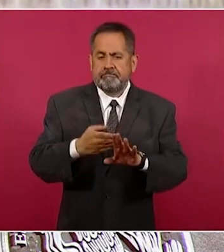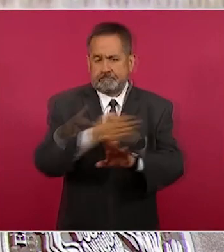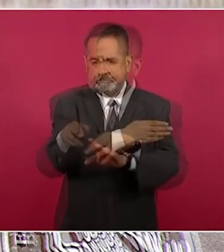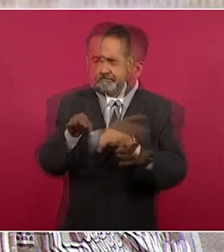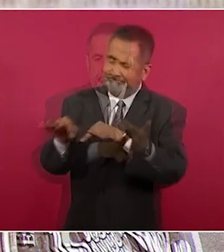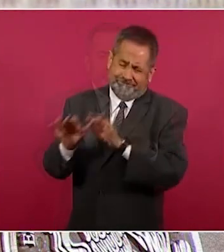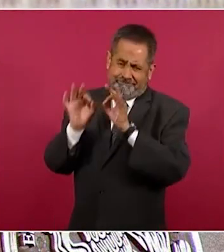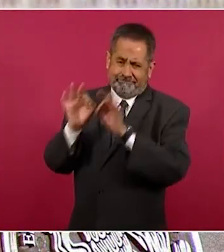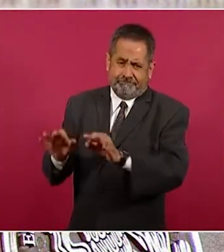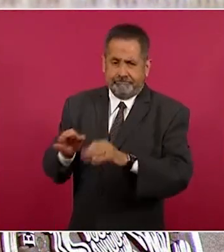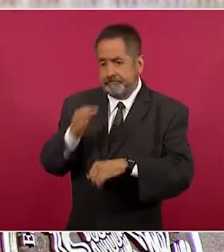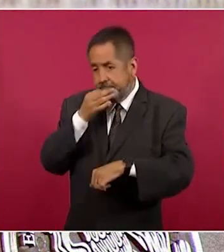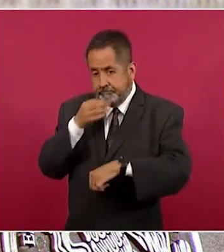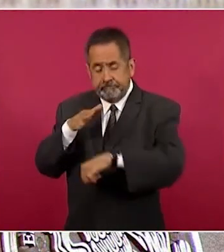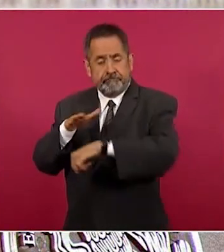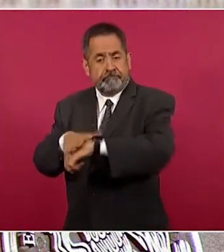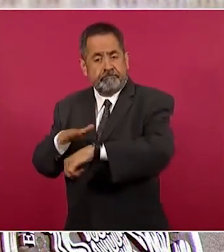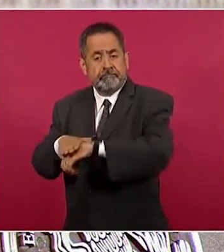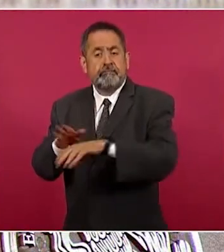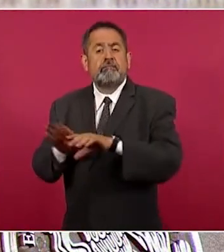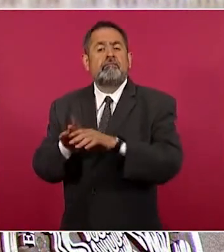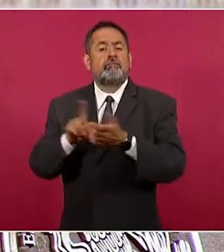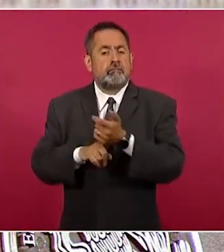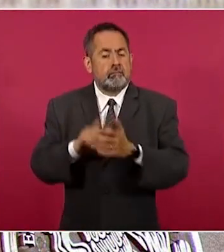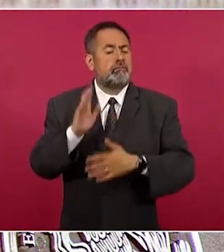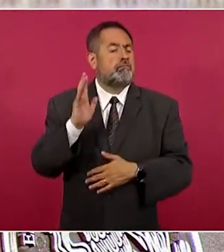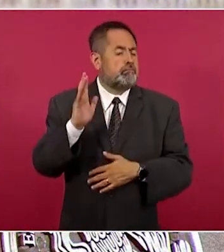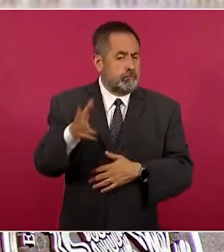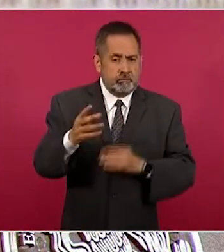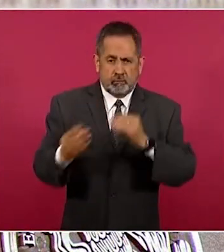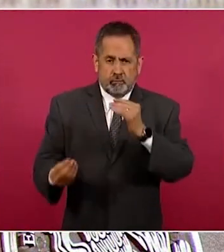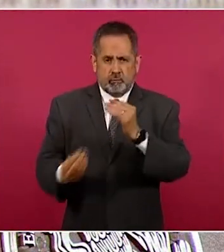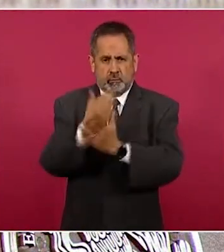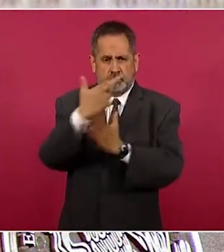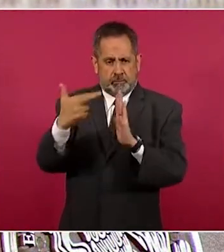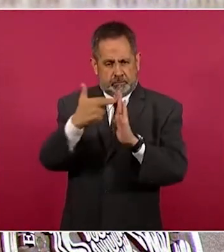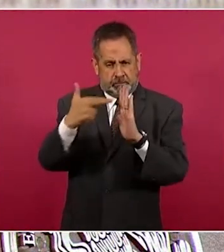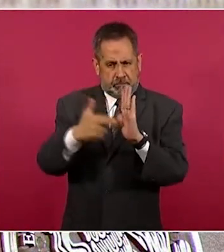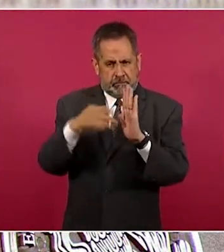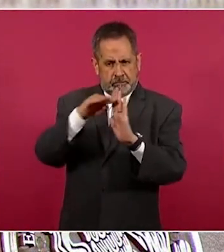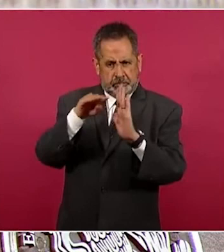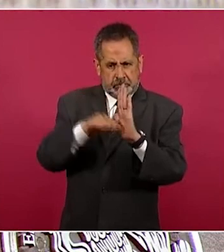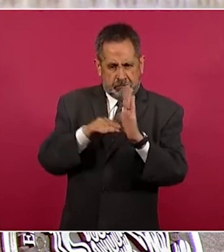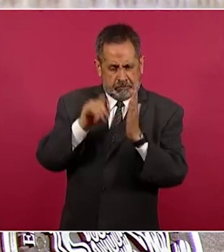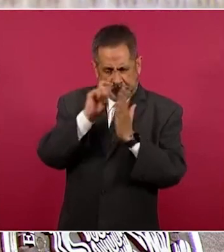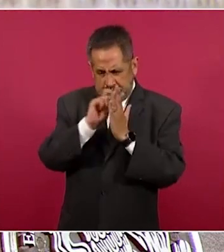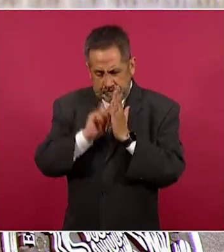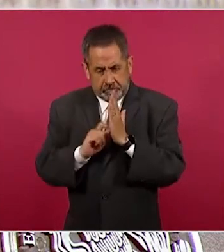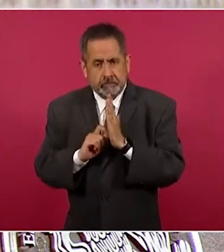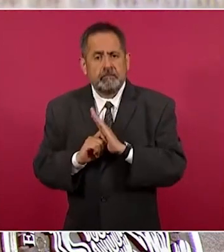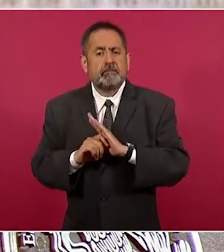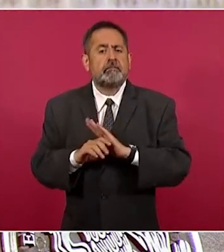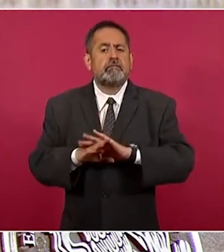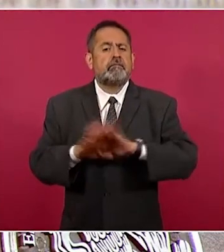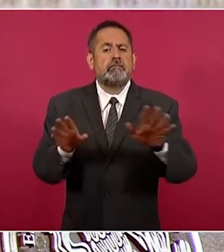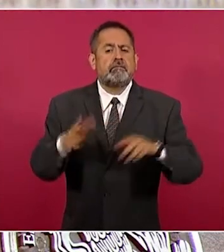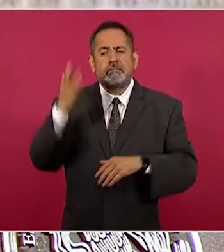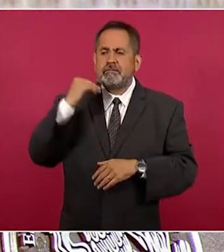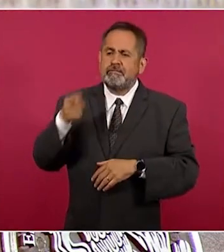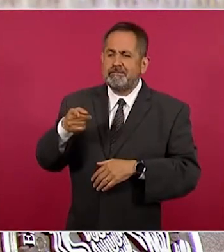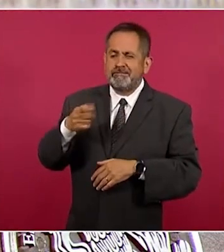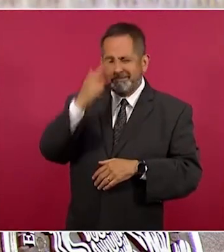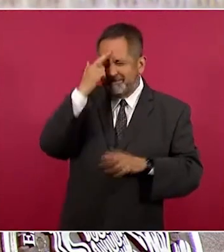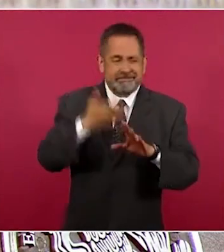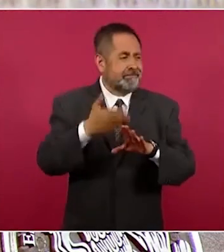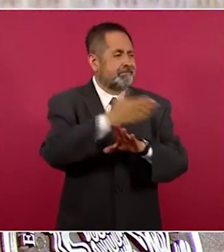2013. Nos hablaron de que se fortalece las escuelas públicas de formación docente, las escuelas normales. ¿Cómo le